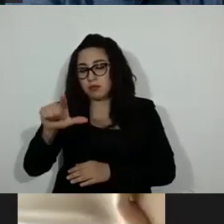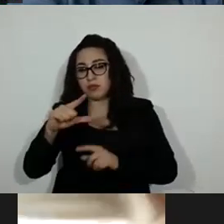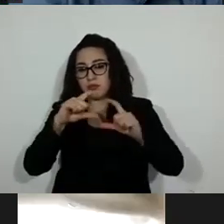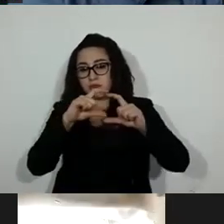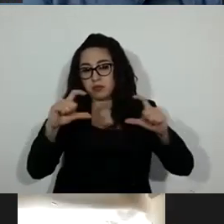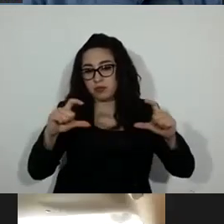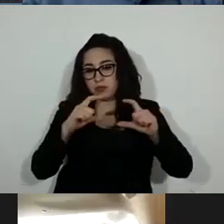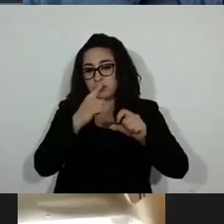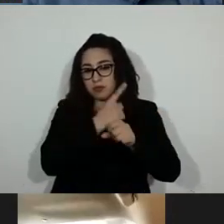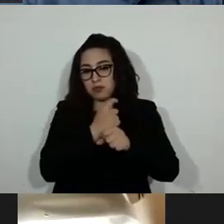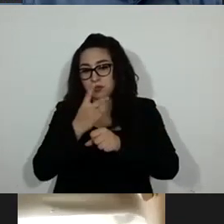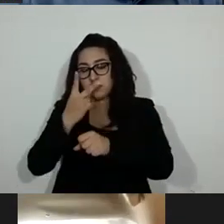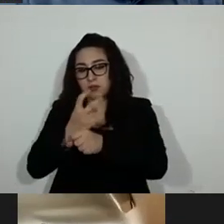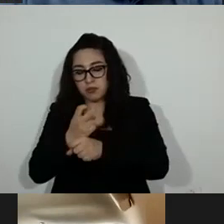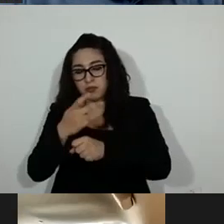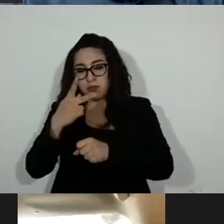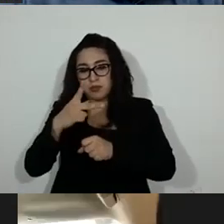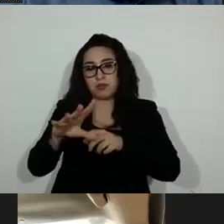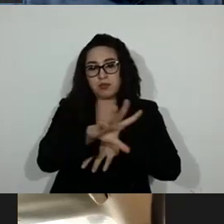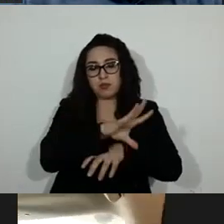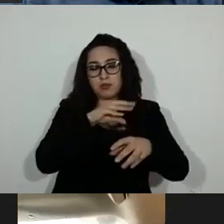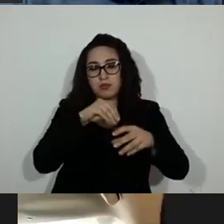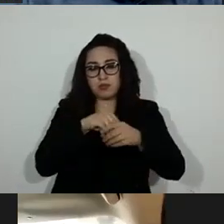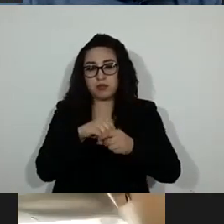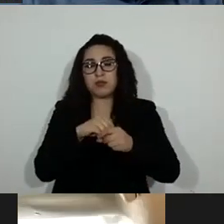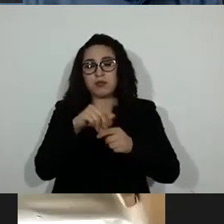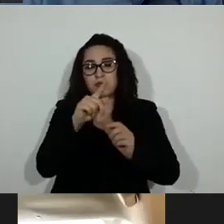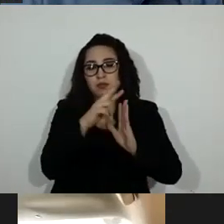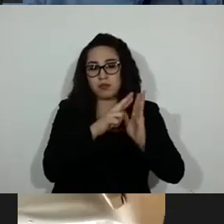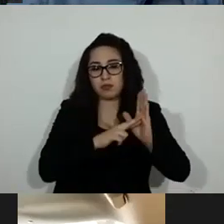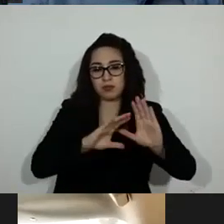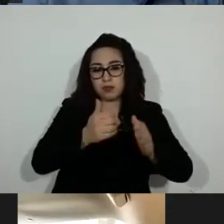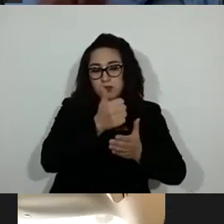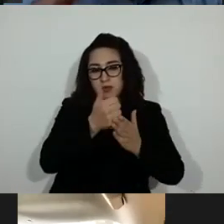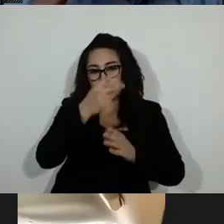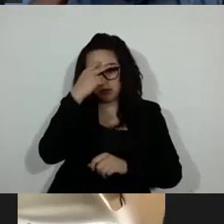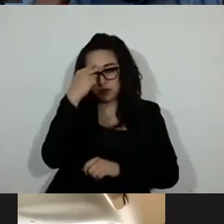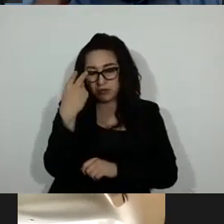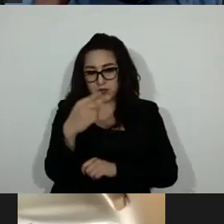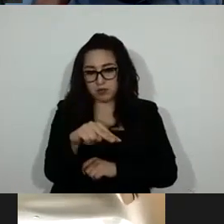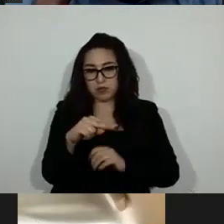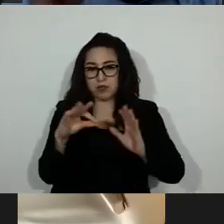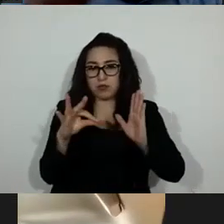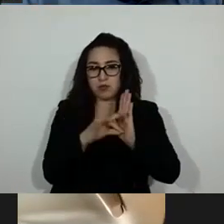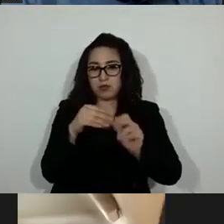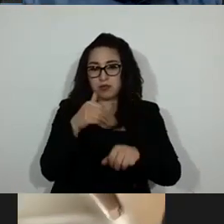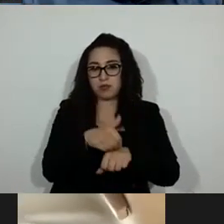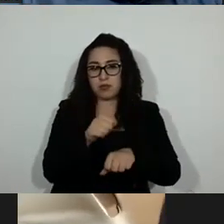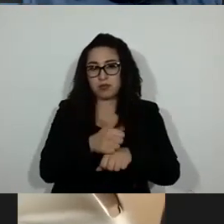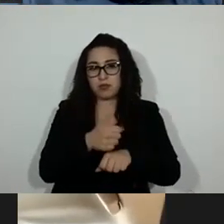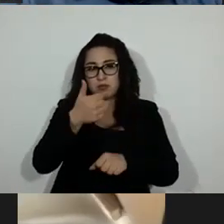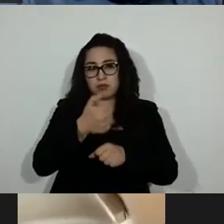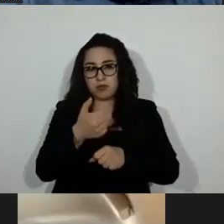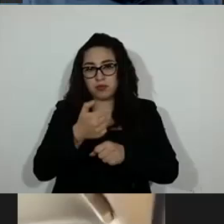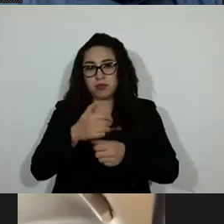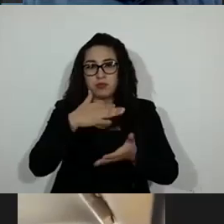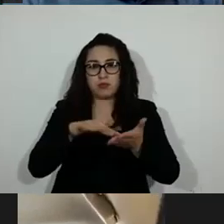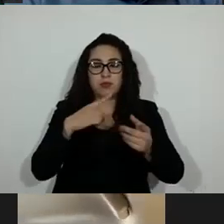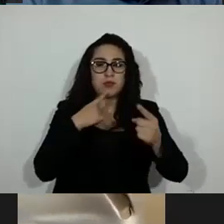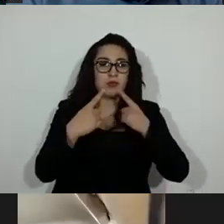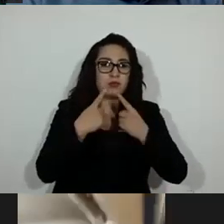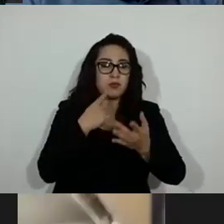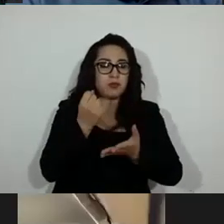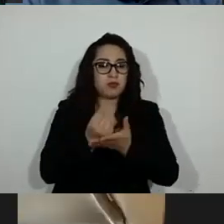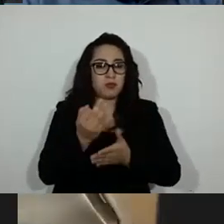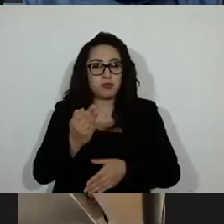segundo del reglamento del Congreso de la Ciudad de México. Sexto, lectura, discusión y, en su caso, aprobación